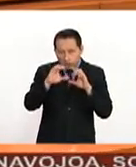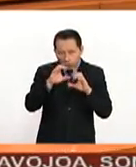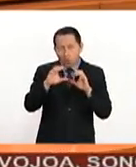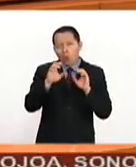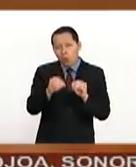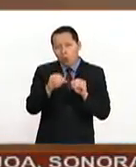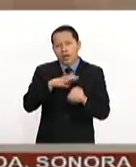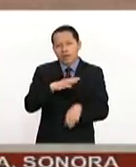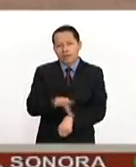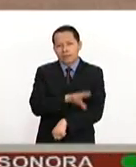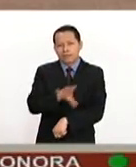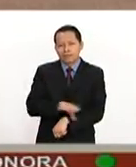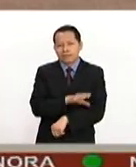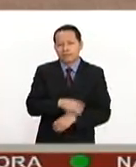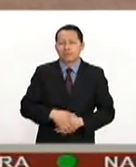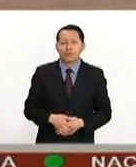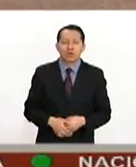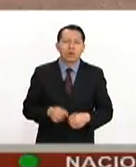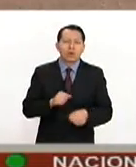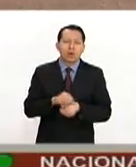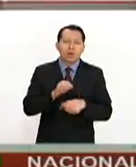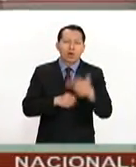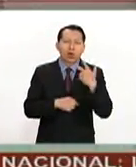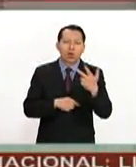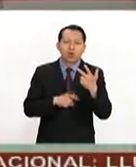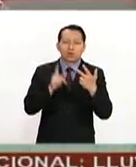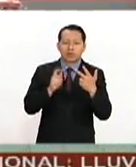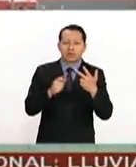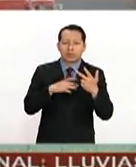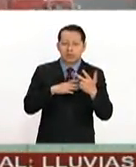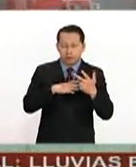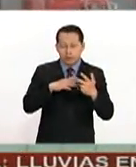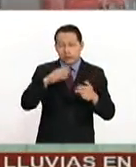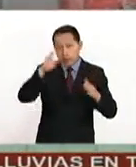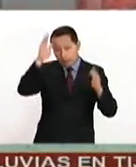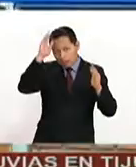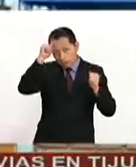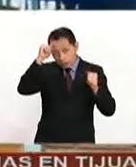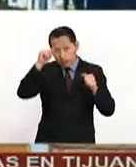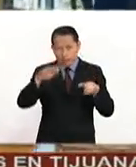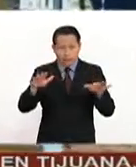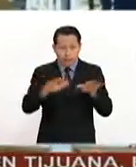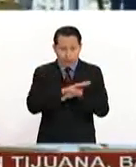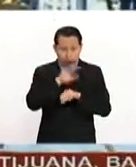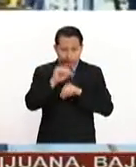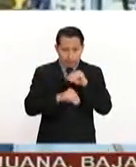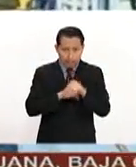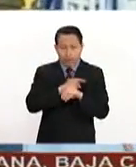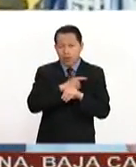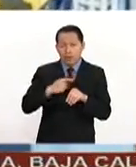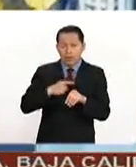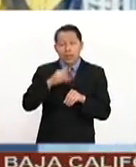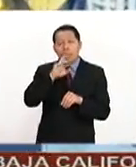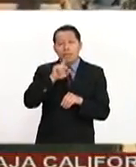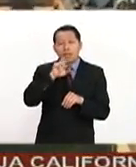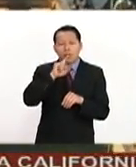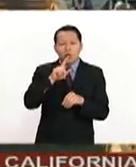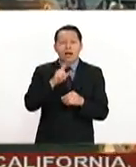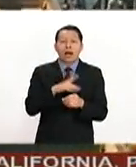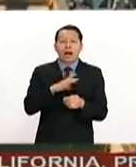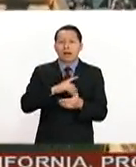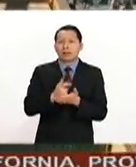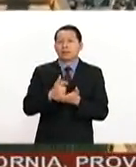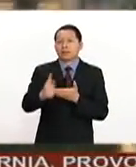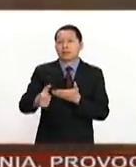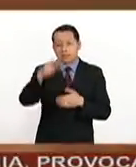energético. En octavo lugar, cualquier modificación del Tratado de Libre Comercio deberá de contribuir a mejorar los salarios de